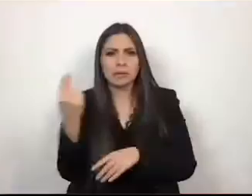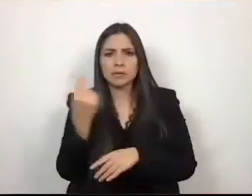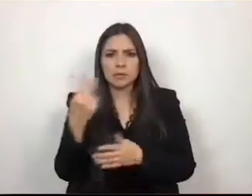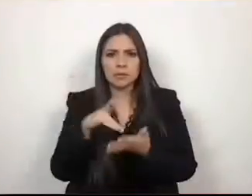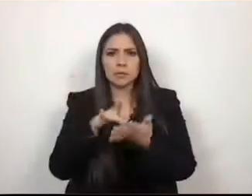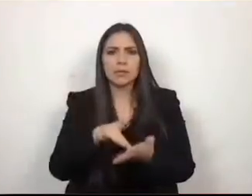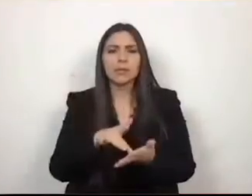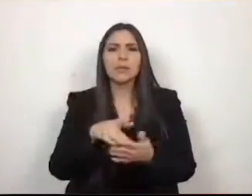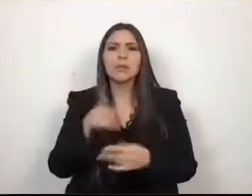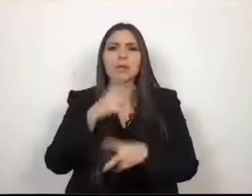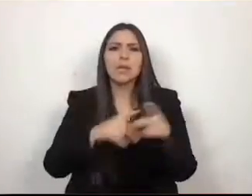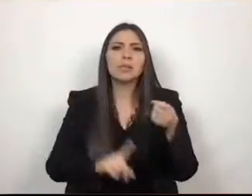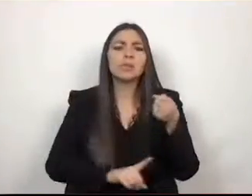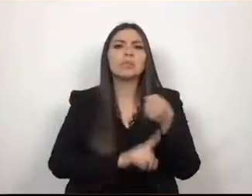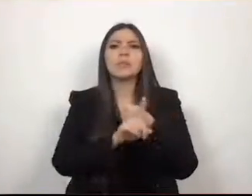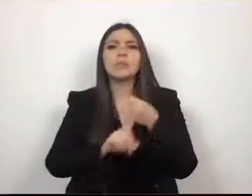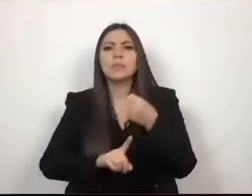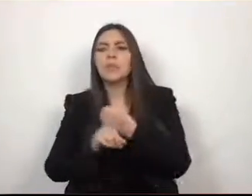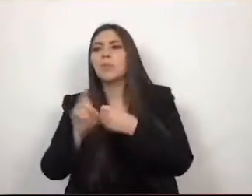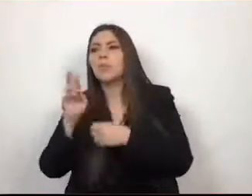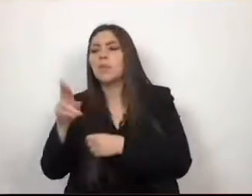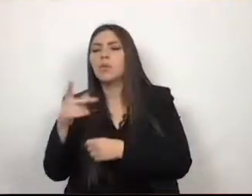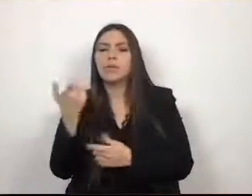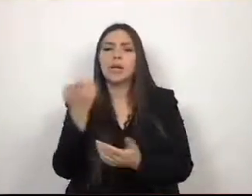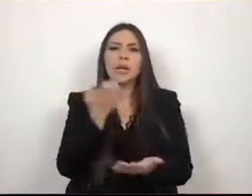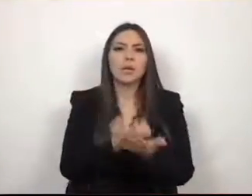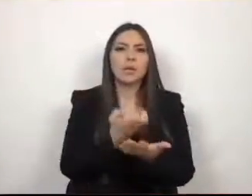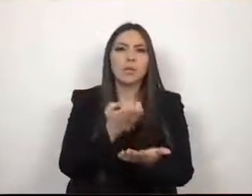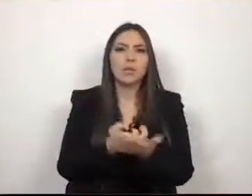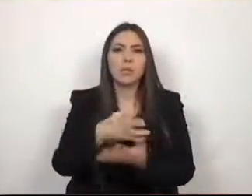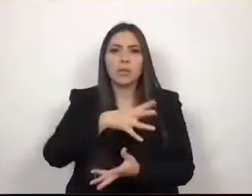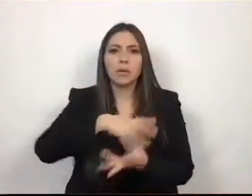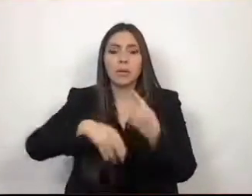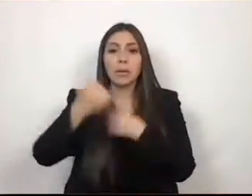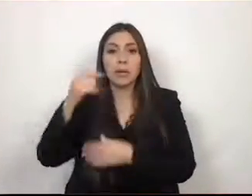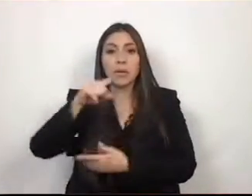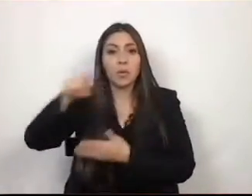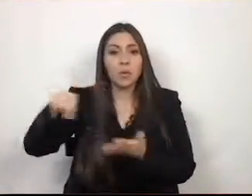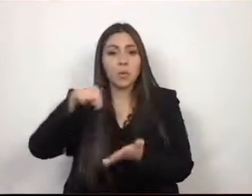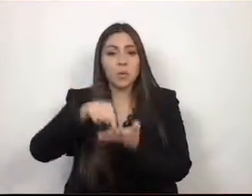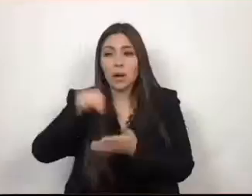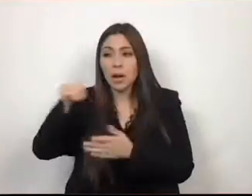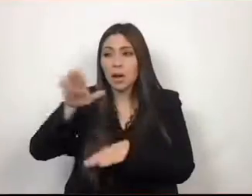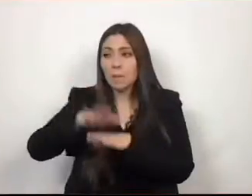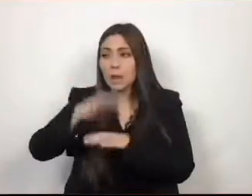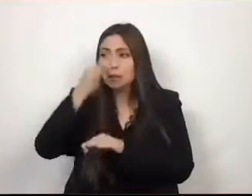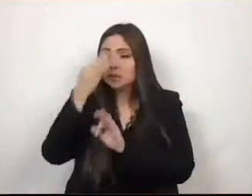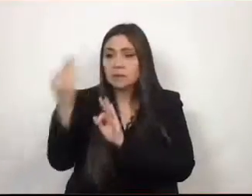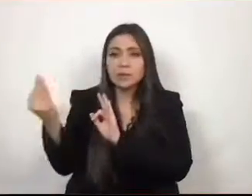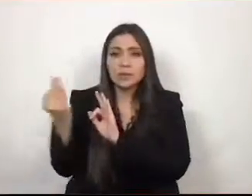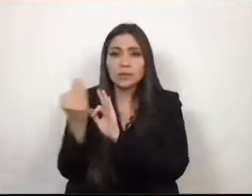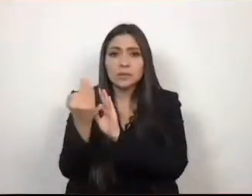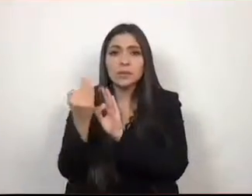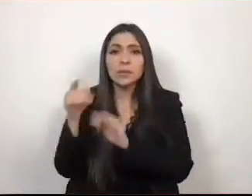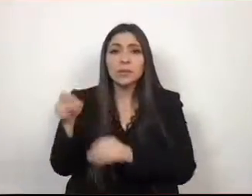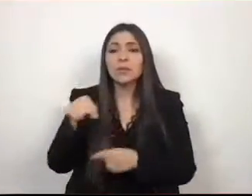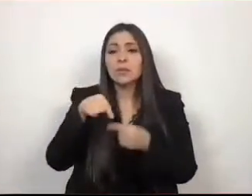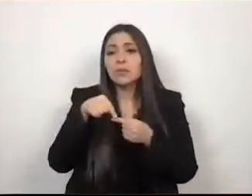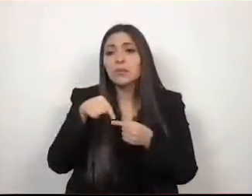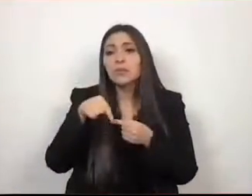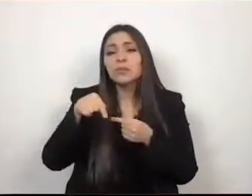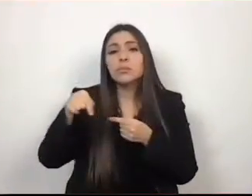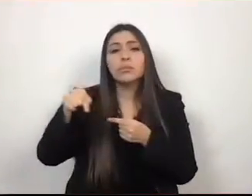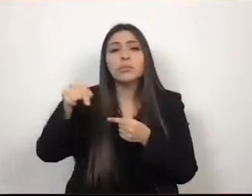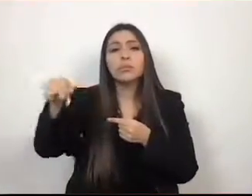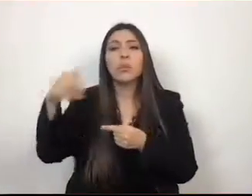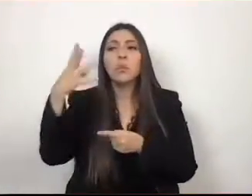pesares por los temas económicos y aún siendo el lugar más cercano, esto representa cuatro horas de traslado,